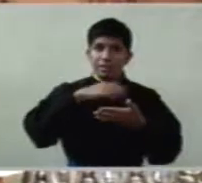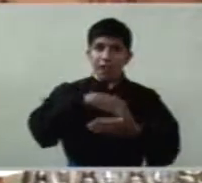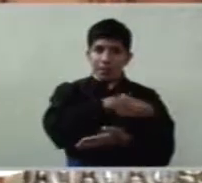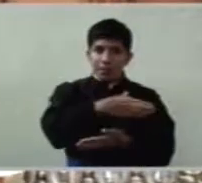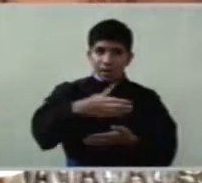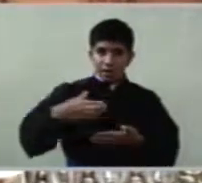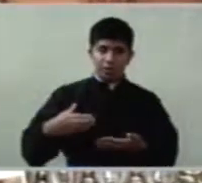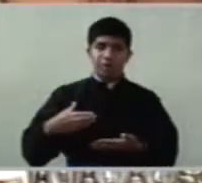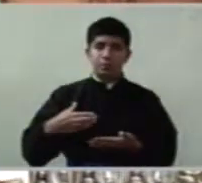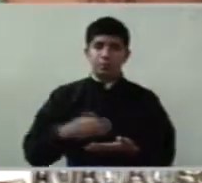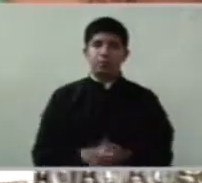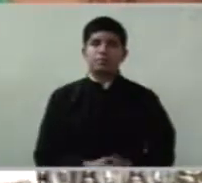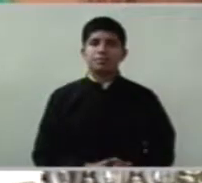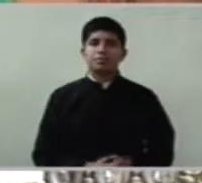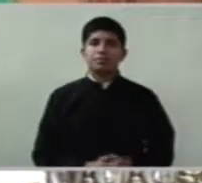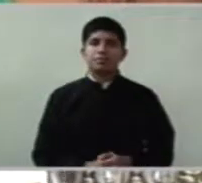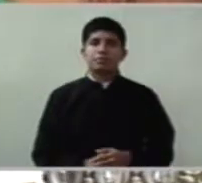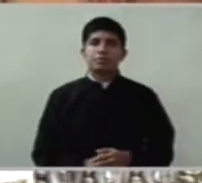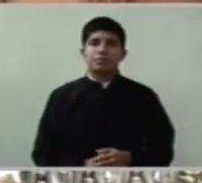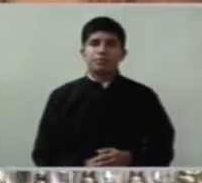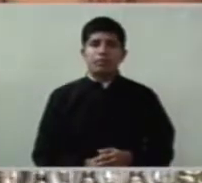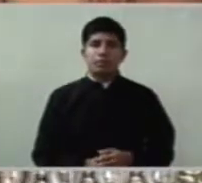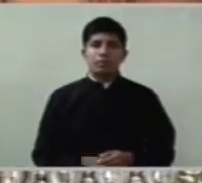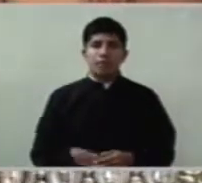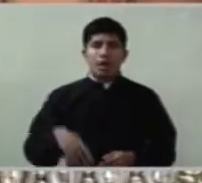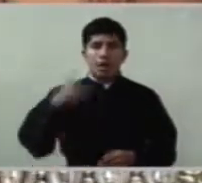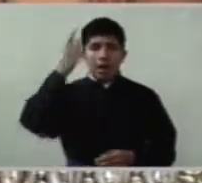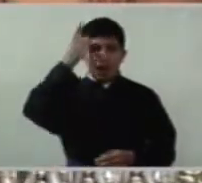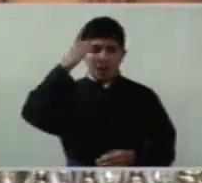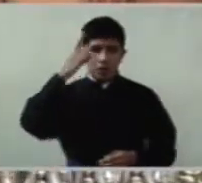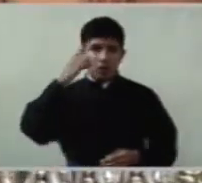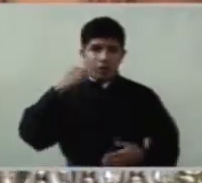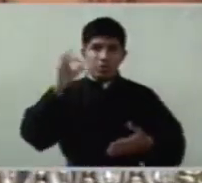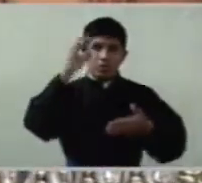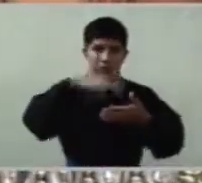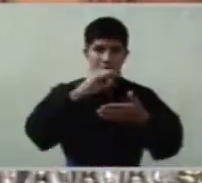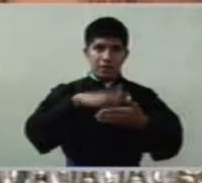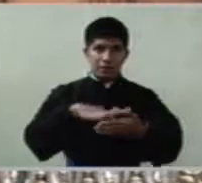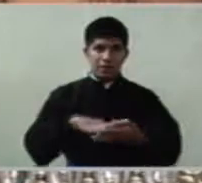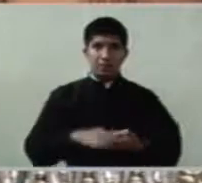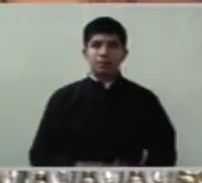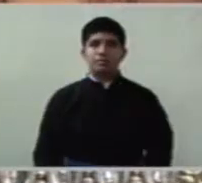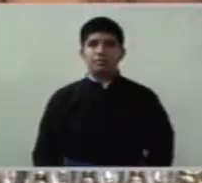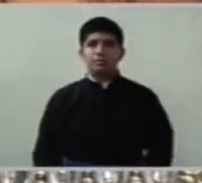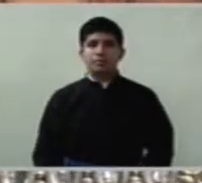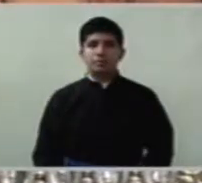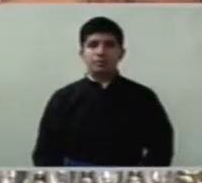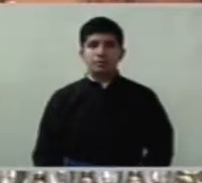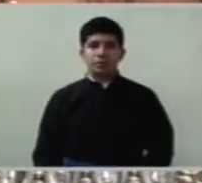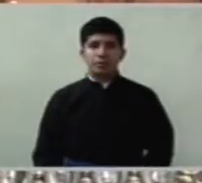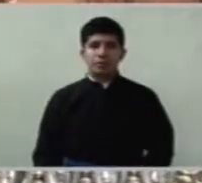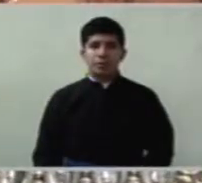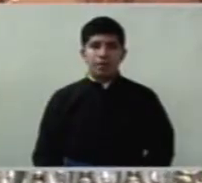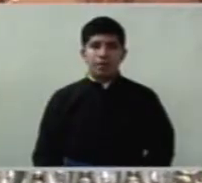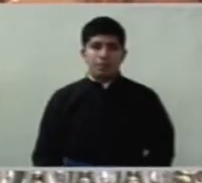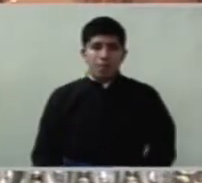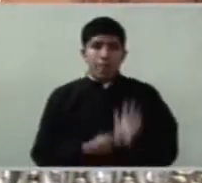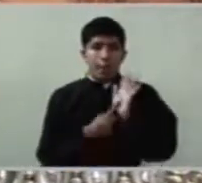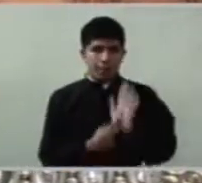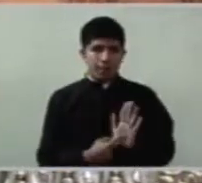viña, al dueño de la cosecha. y nos puso el ejemplo